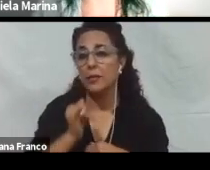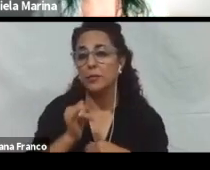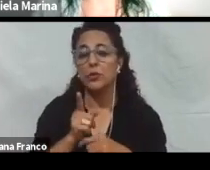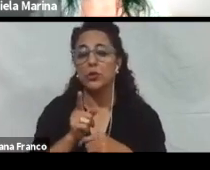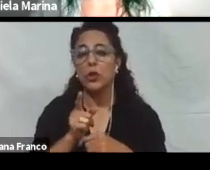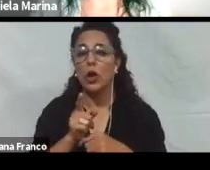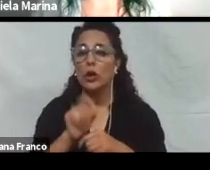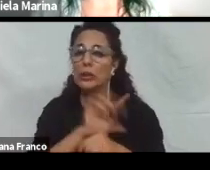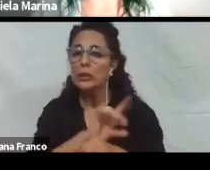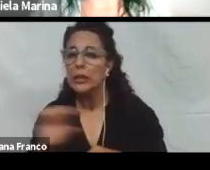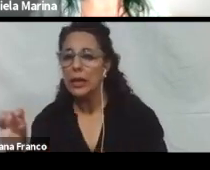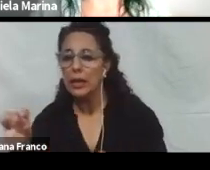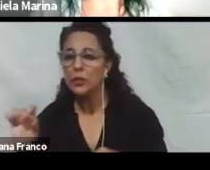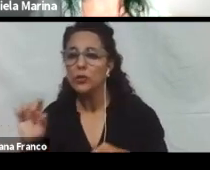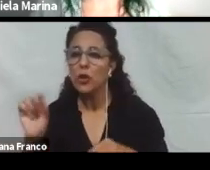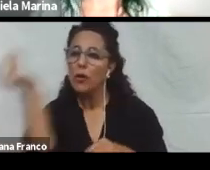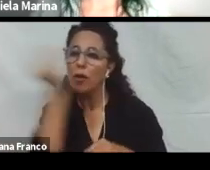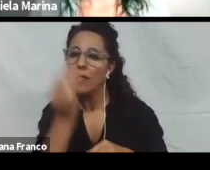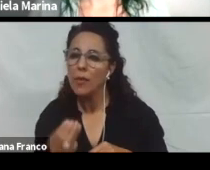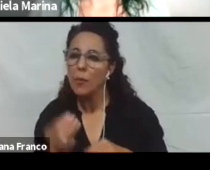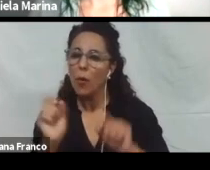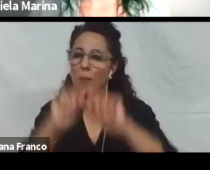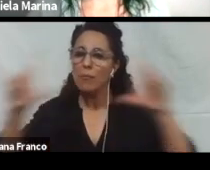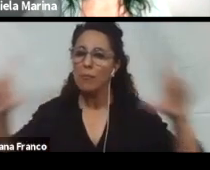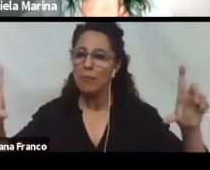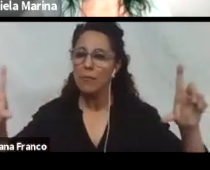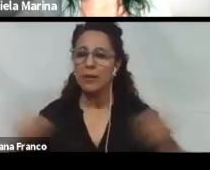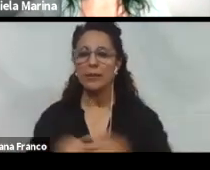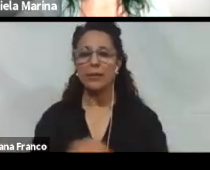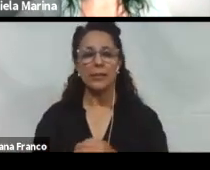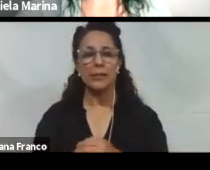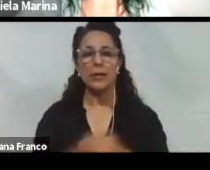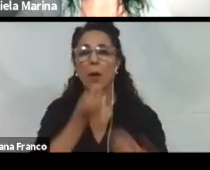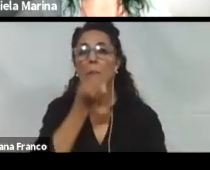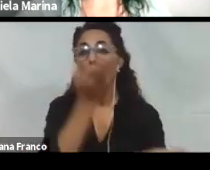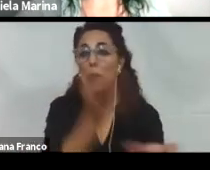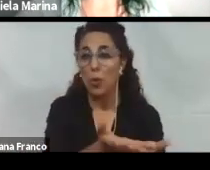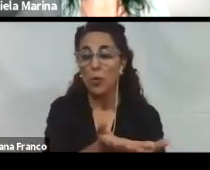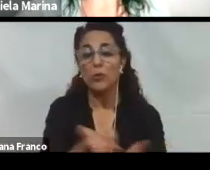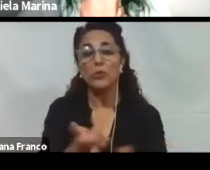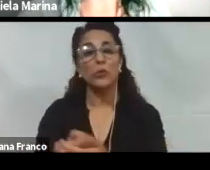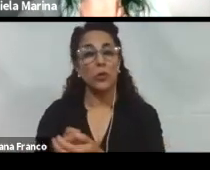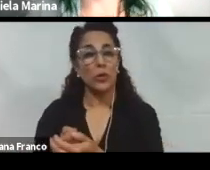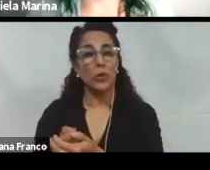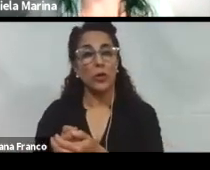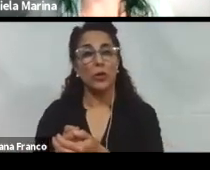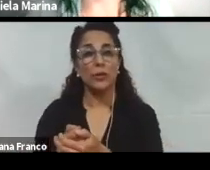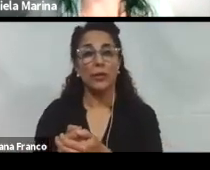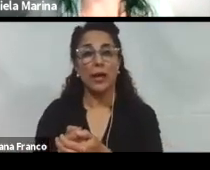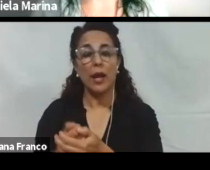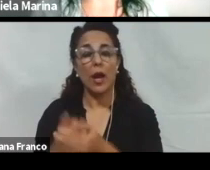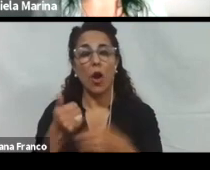aparecen, etc. Proporcionar compatibilidad con tecnologías asistivas.